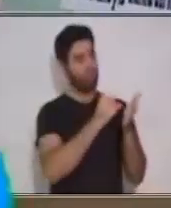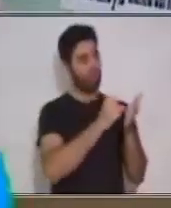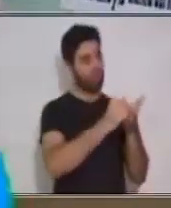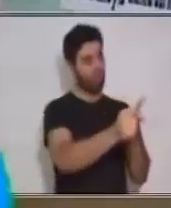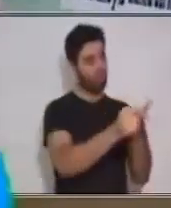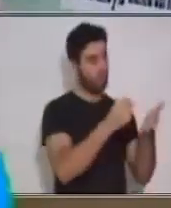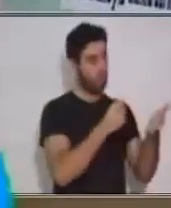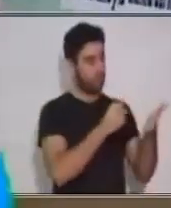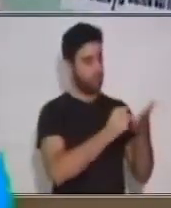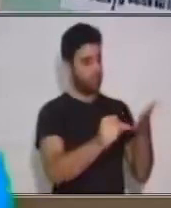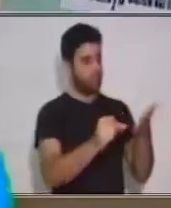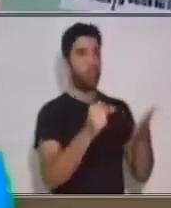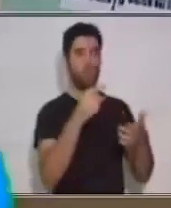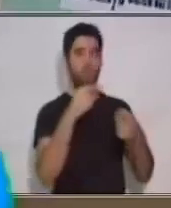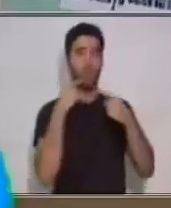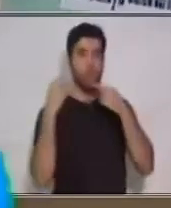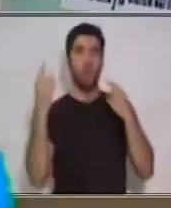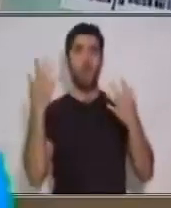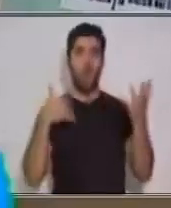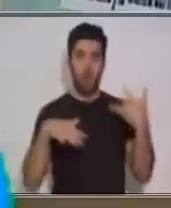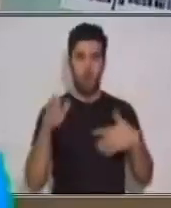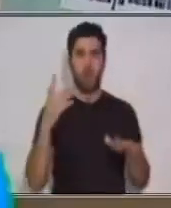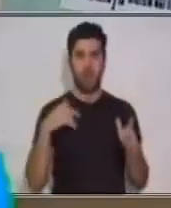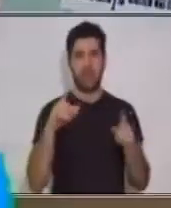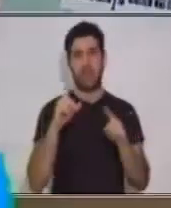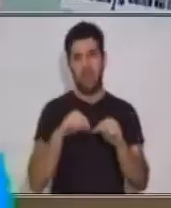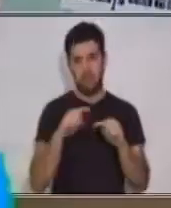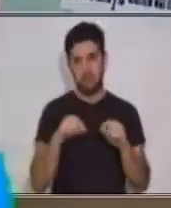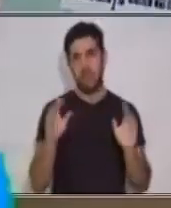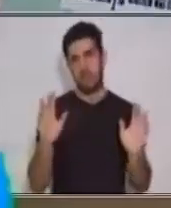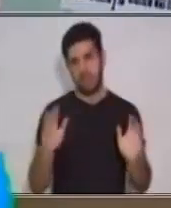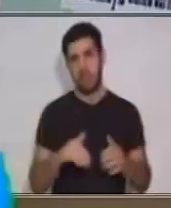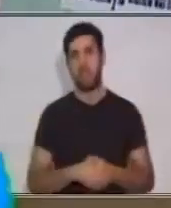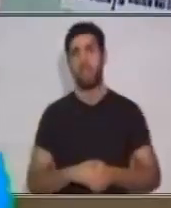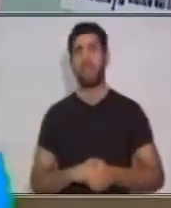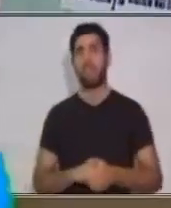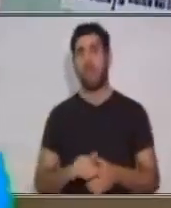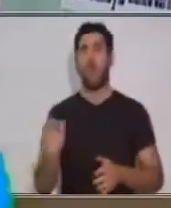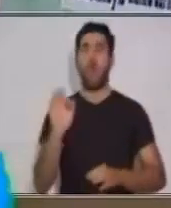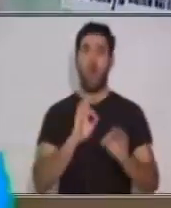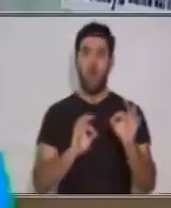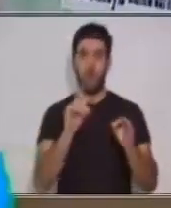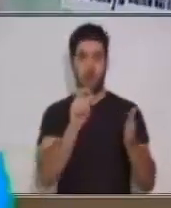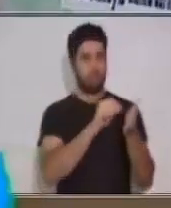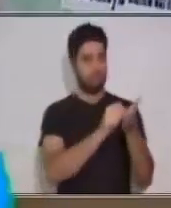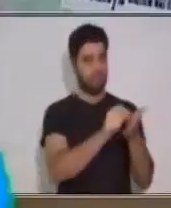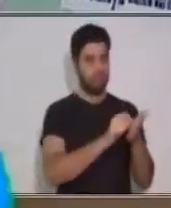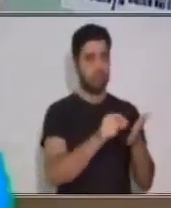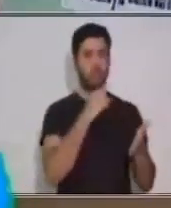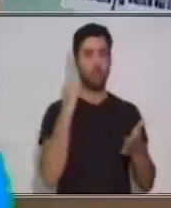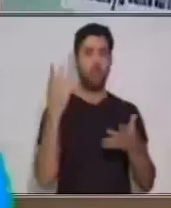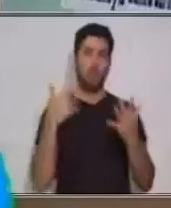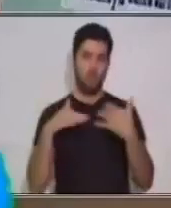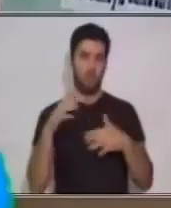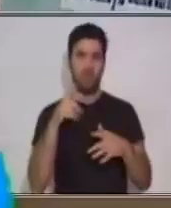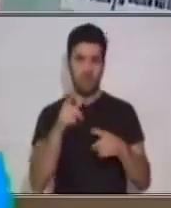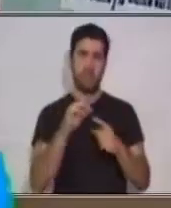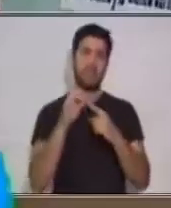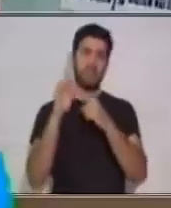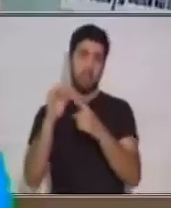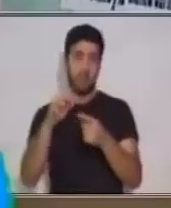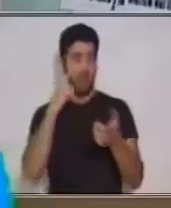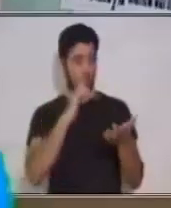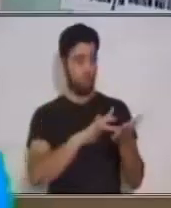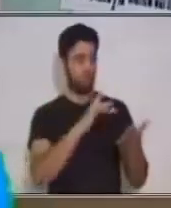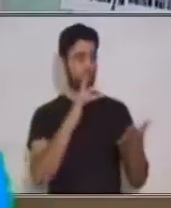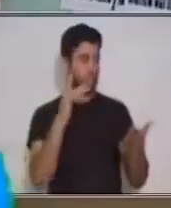que seleccionar un color, un crayón, o puede ser también un resaltador, o puede ser un marcador. Que sea de un color